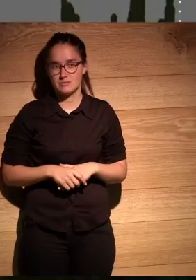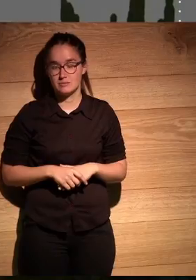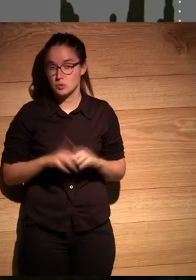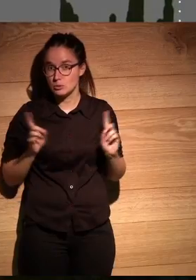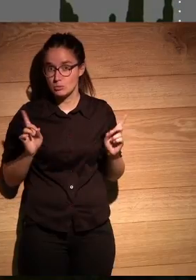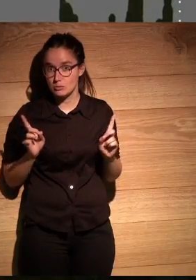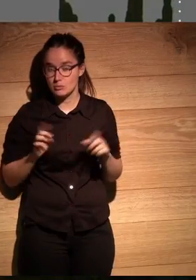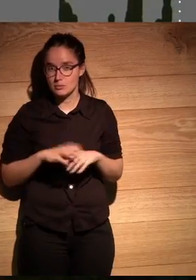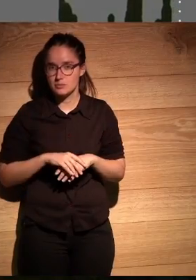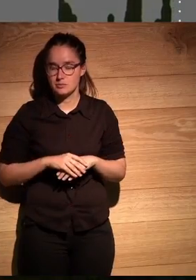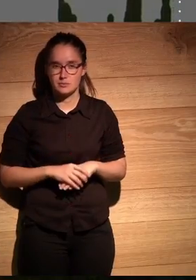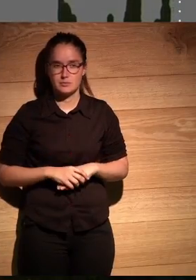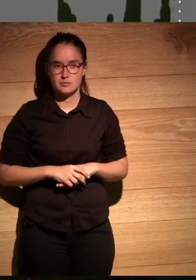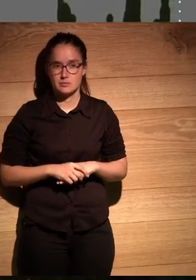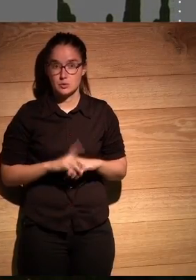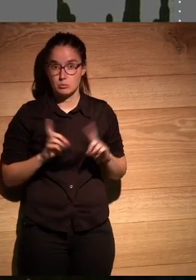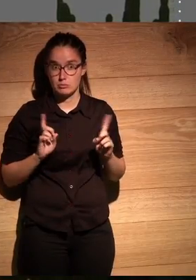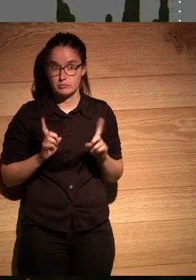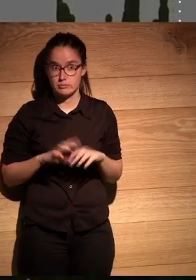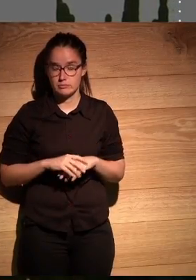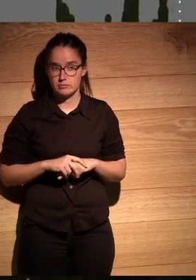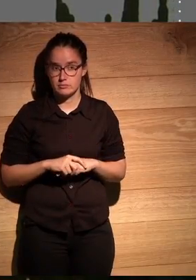¿no? ¿no?